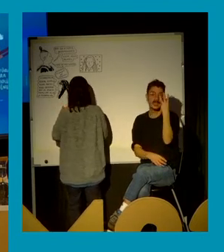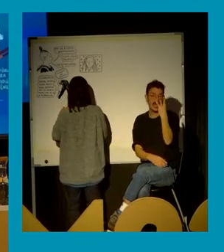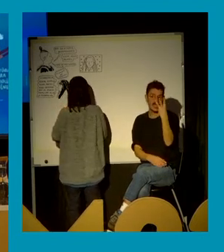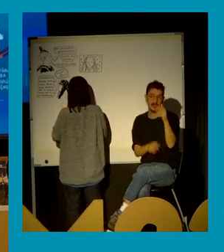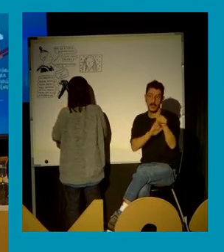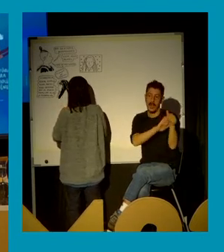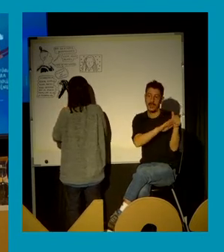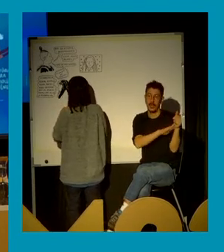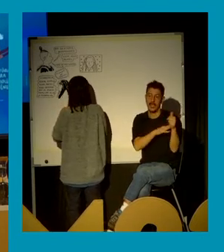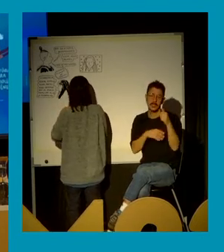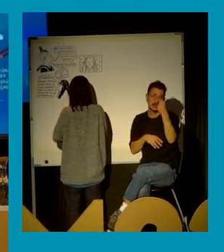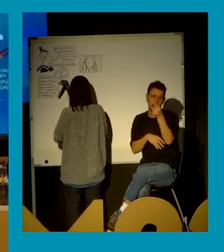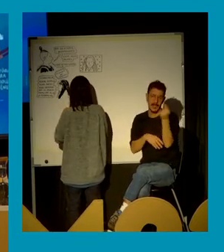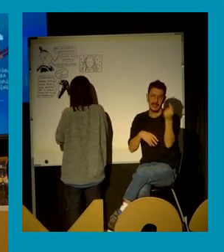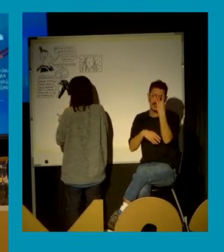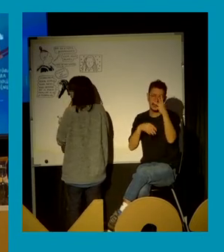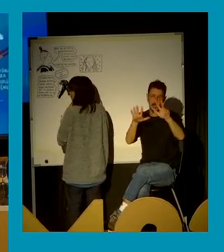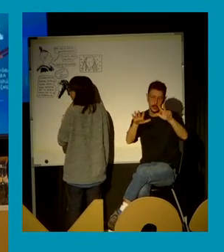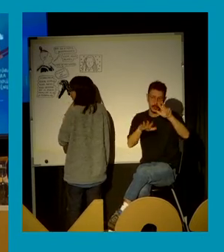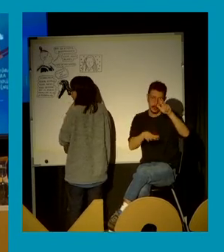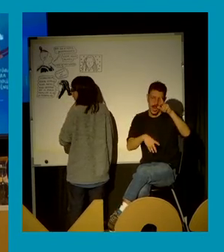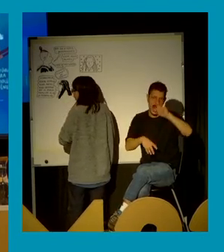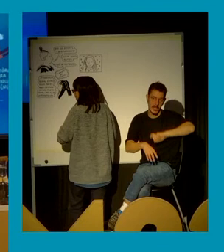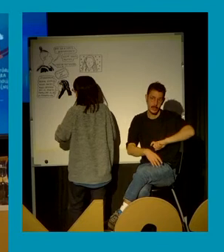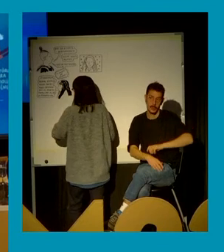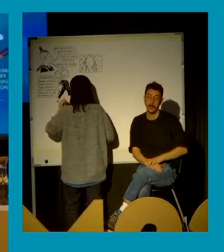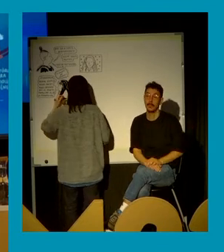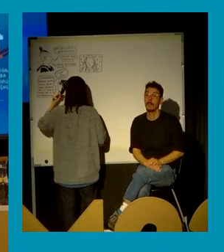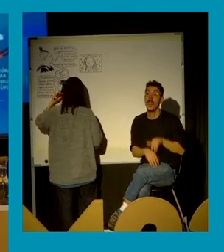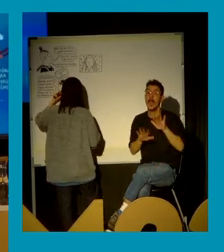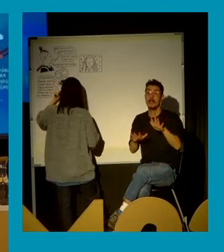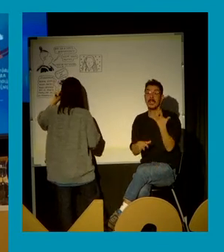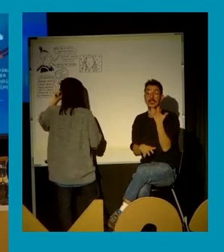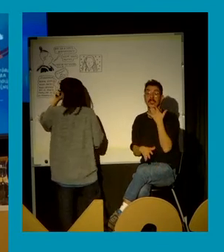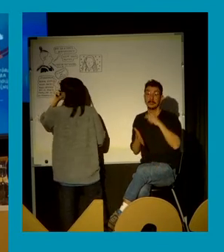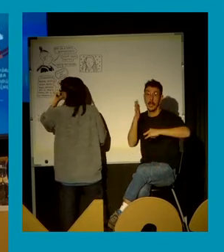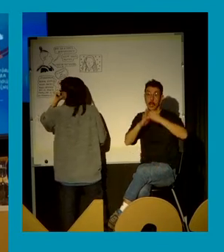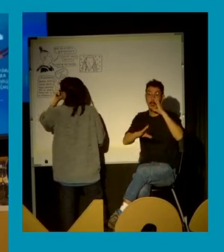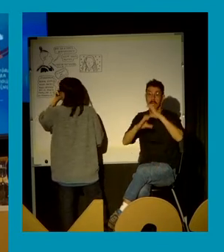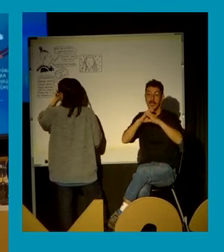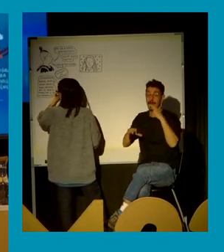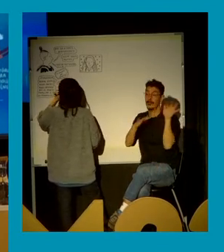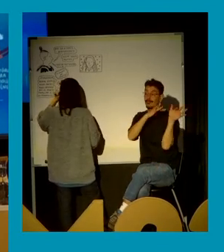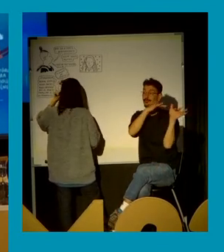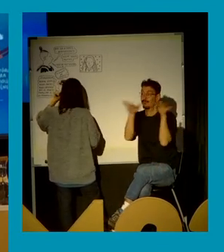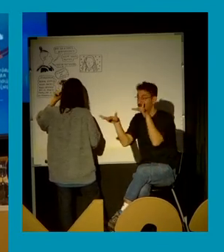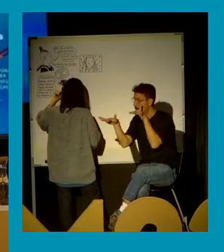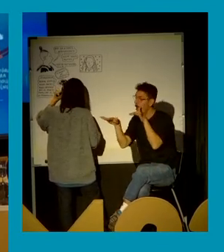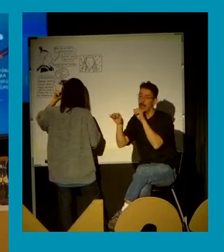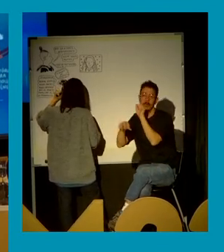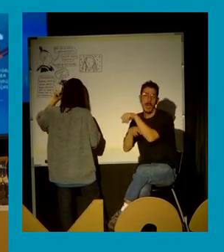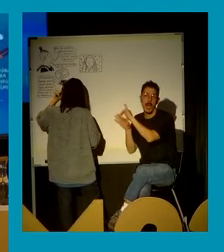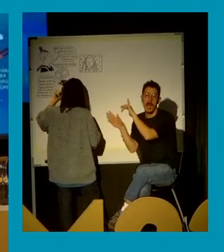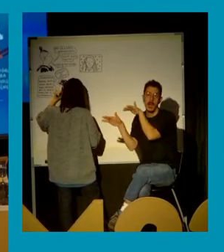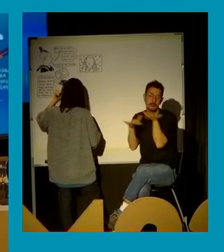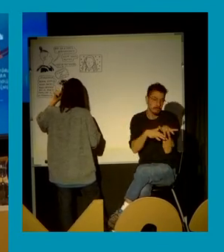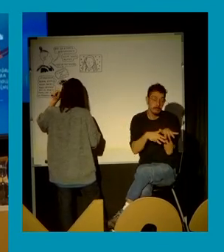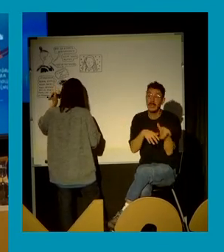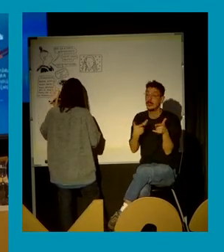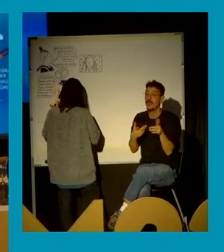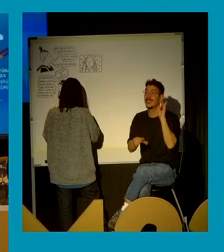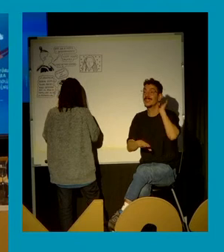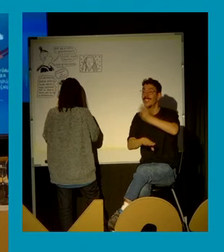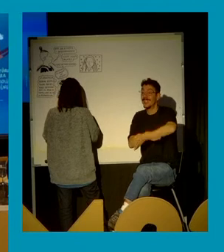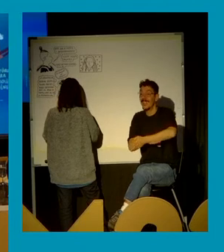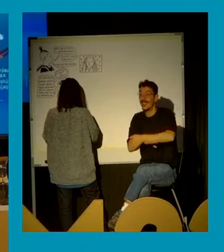Pero cuando el caso mediático se bajan las luces, digamos, de la focalización y la atención, pues hay una sentencia